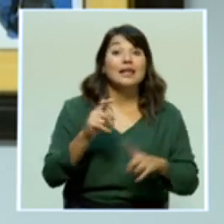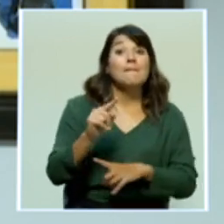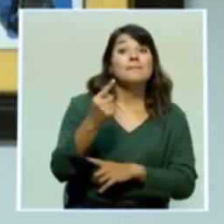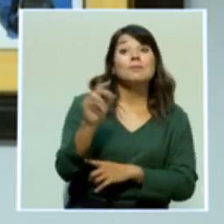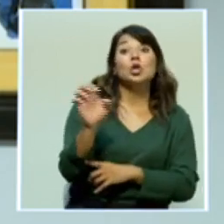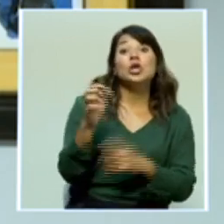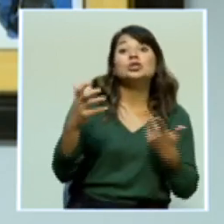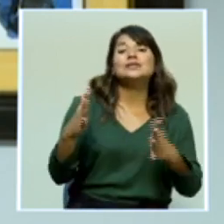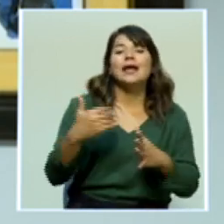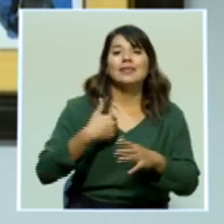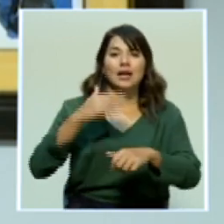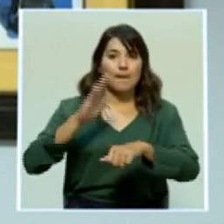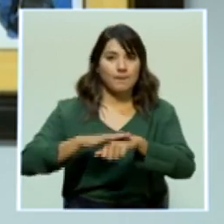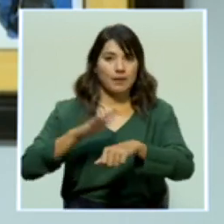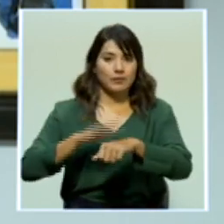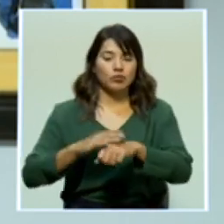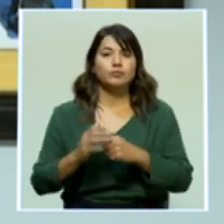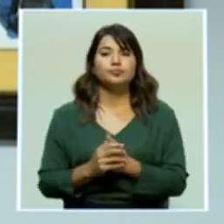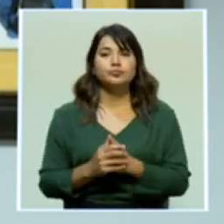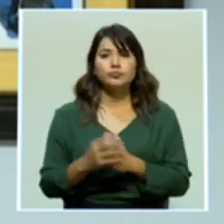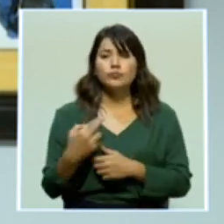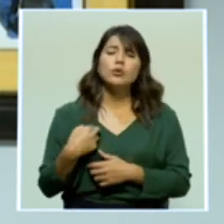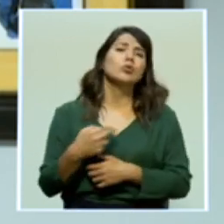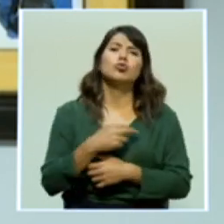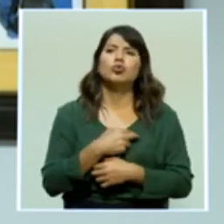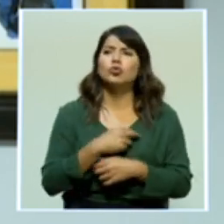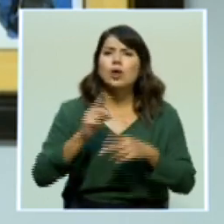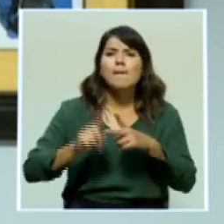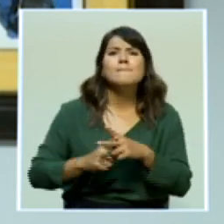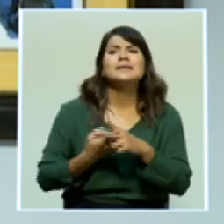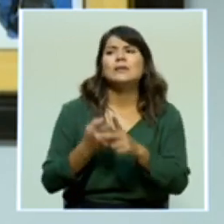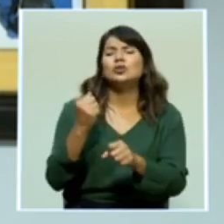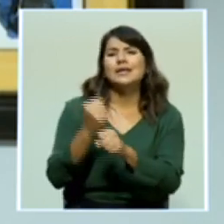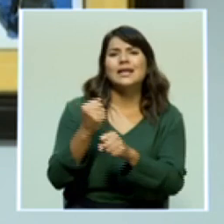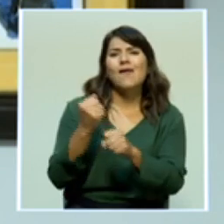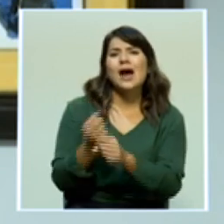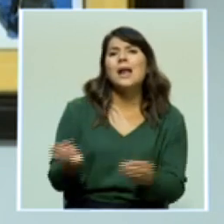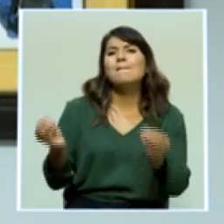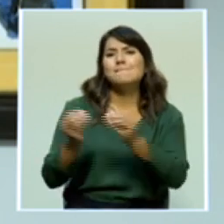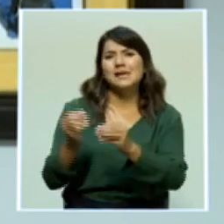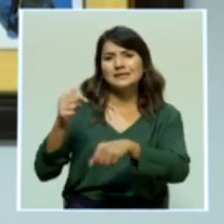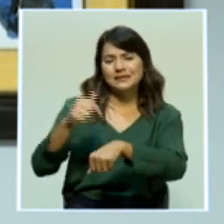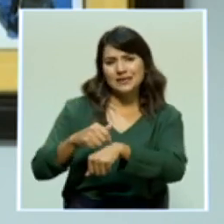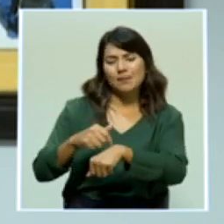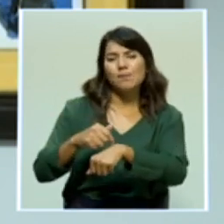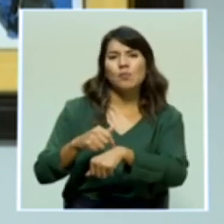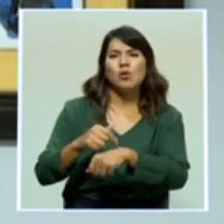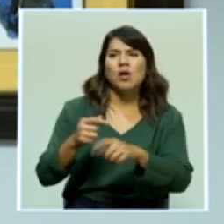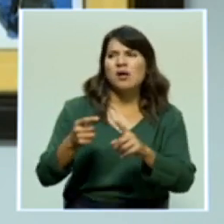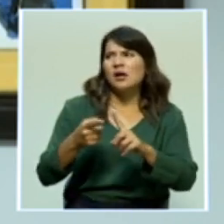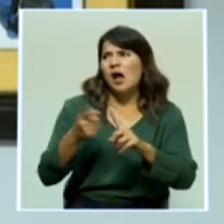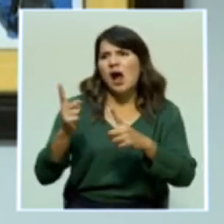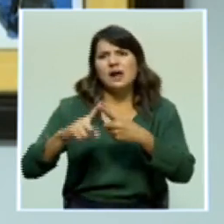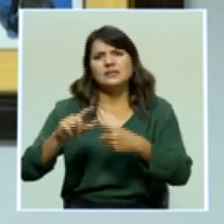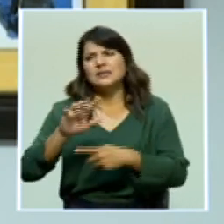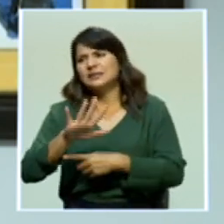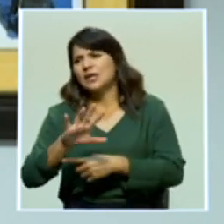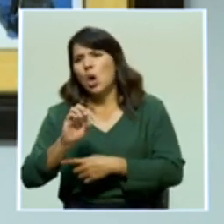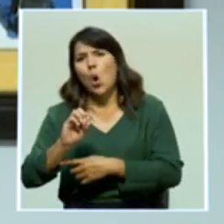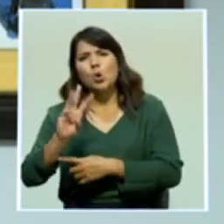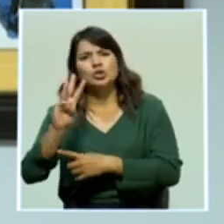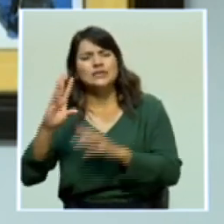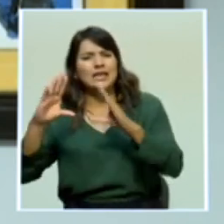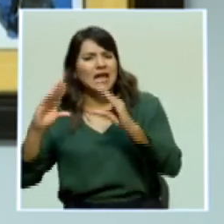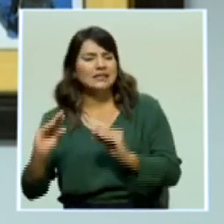sus permisos. Tanto es así que nosotros vamos a ampliar horarios de atención hasta las 5 o 6 de la tarde si es necesario en su semana y eventualmente,